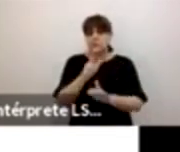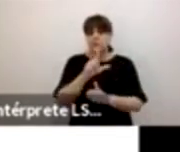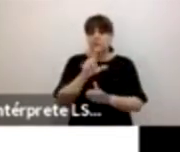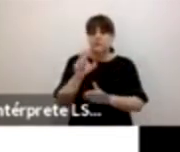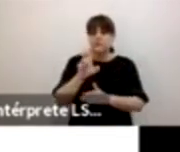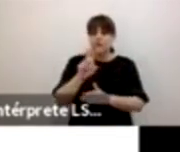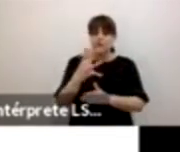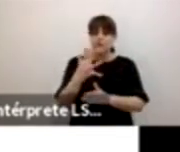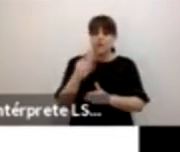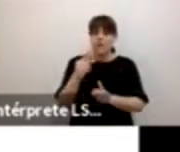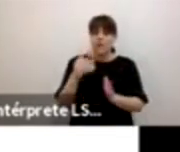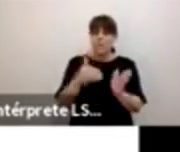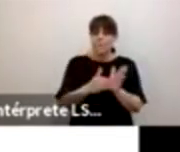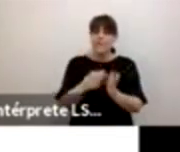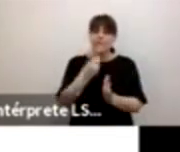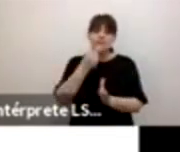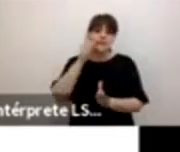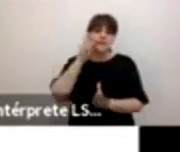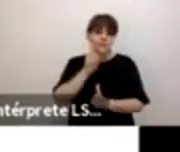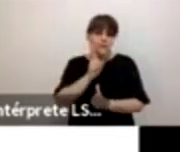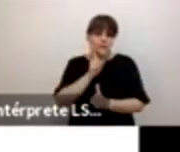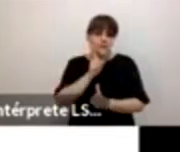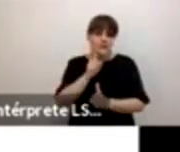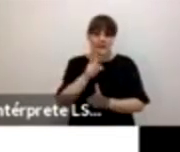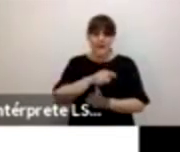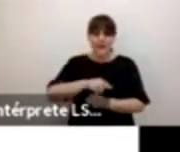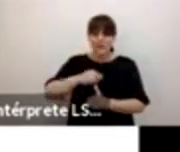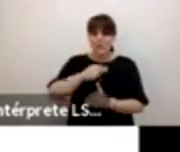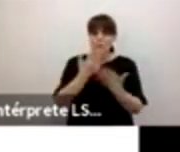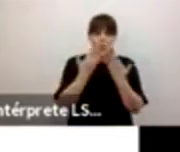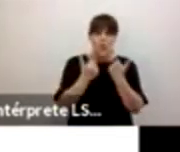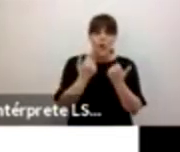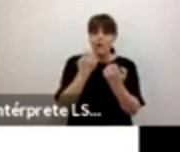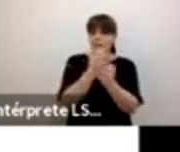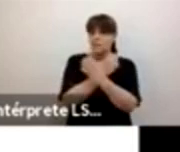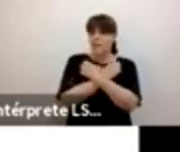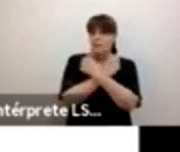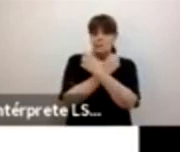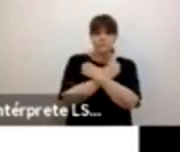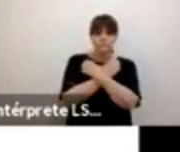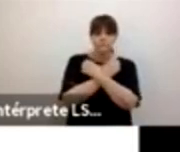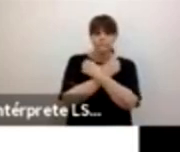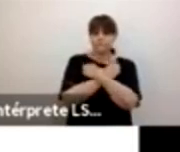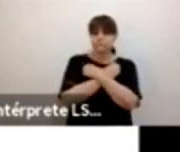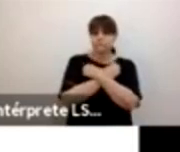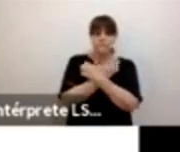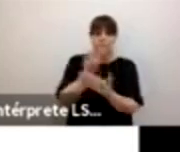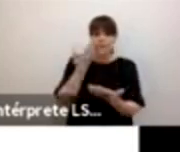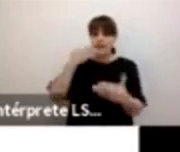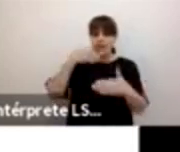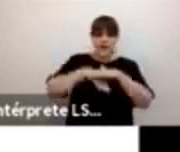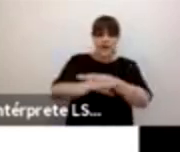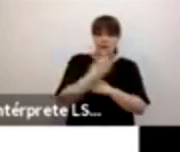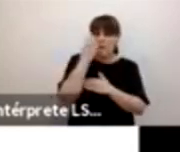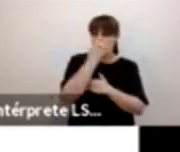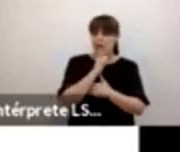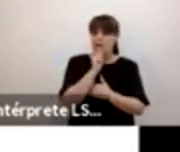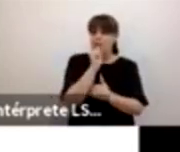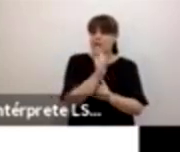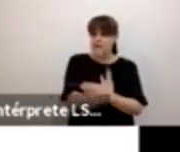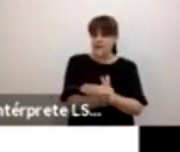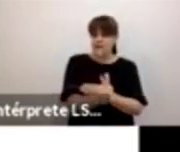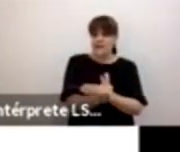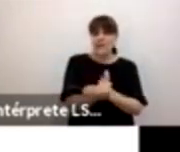niñas que carecen de acceso a la educación escolarizada. Estamos hablando de nivel